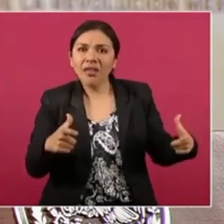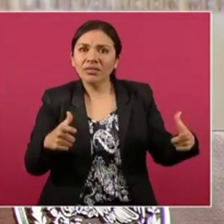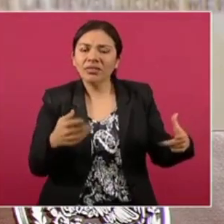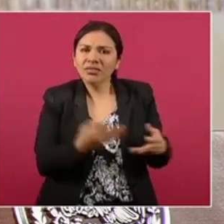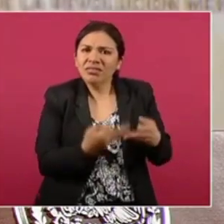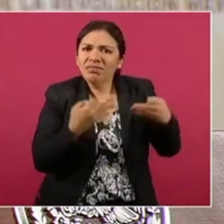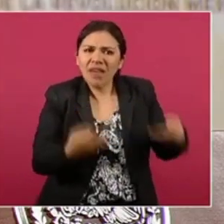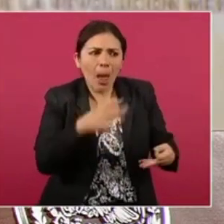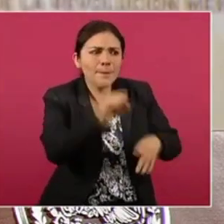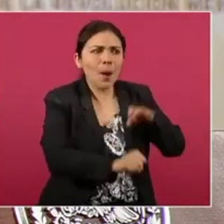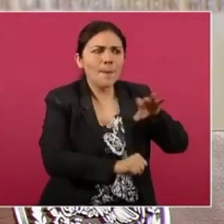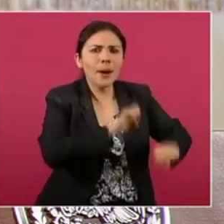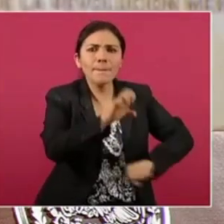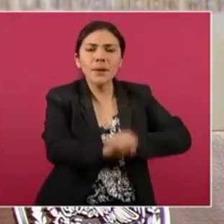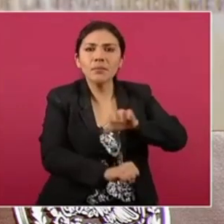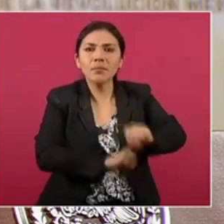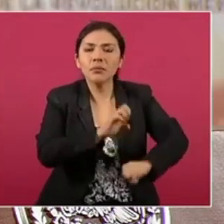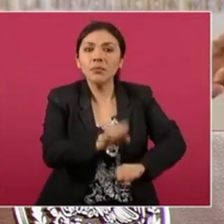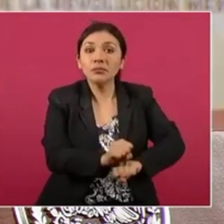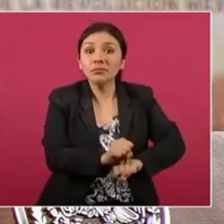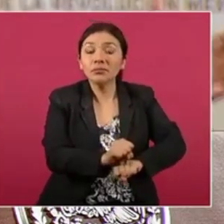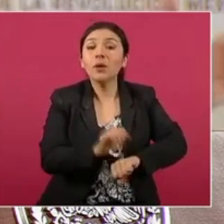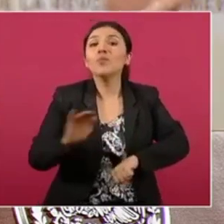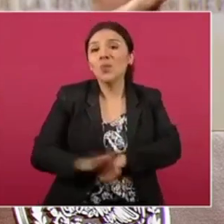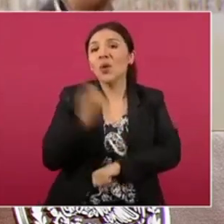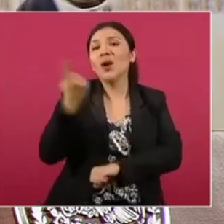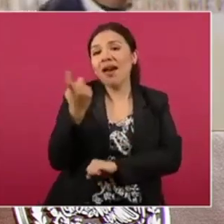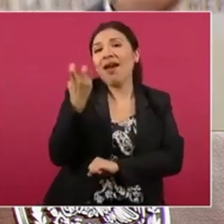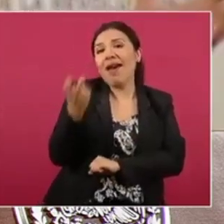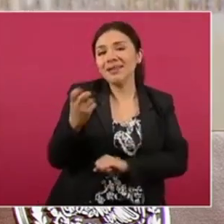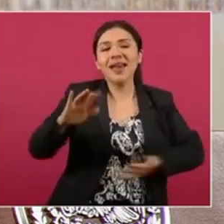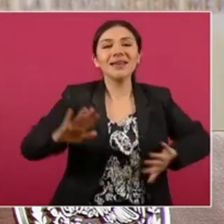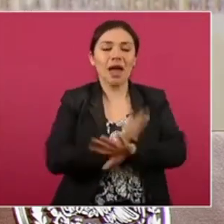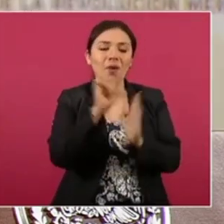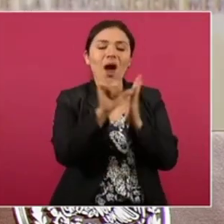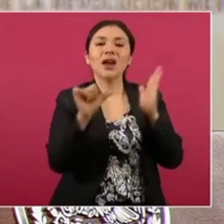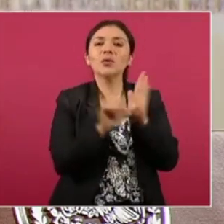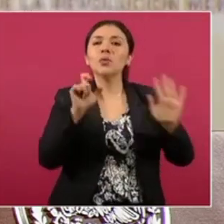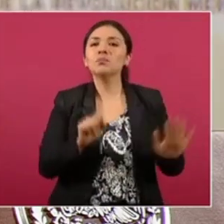a partir de esa reforma al 27